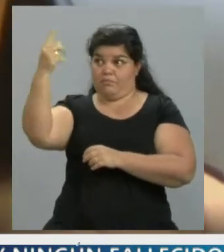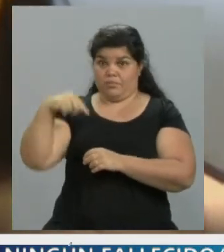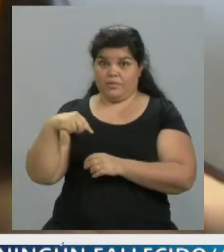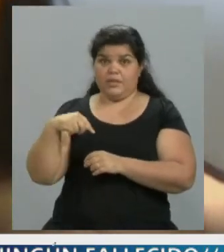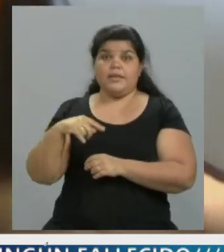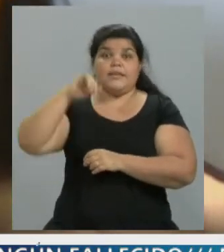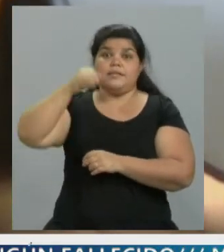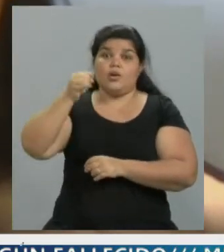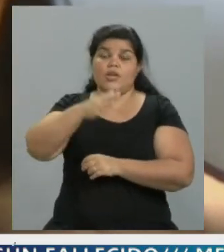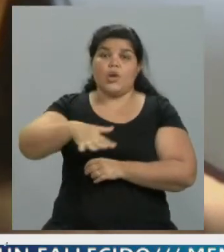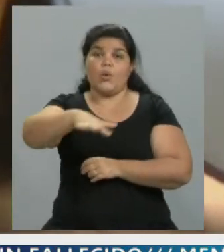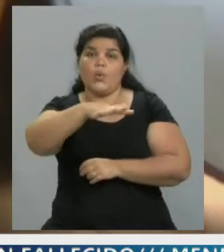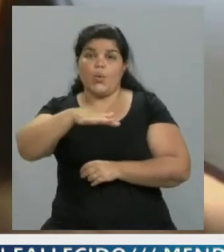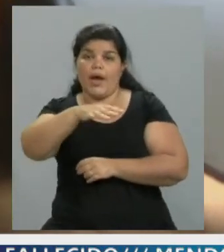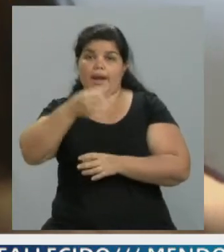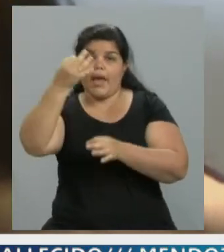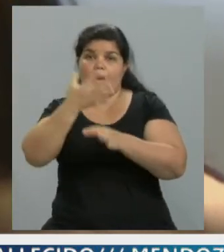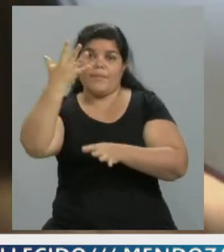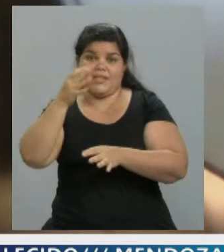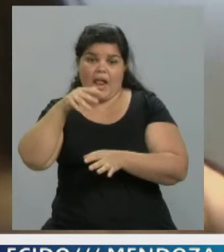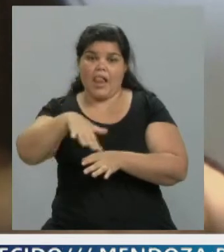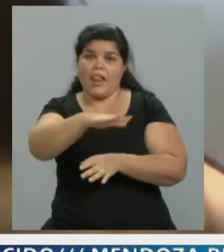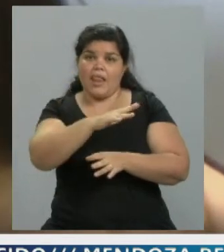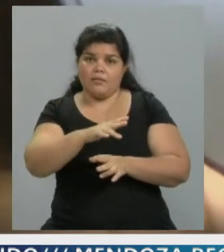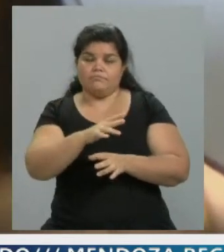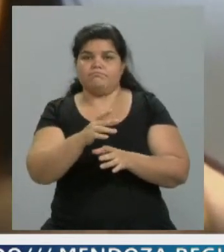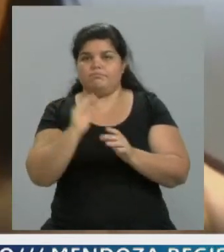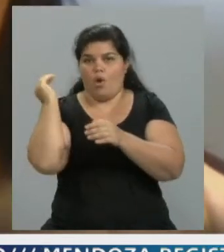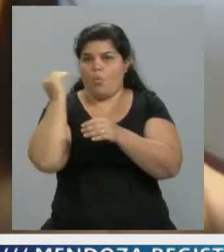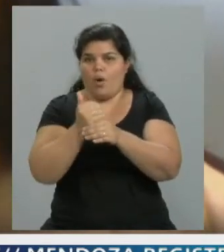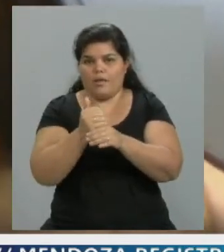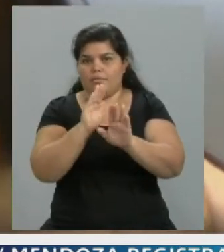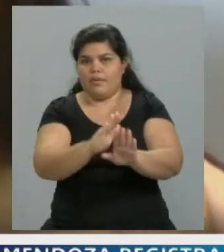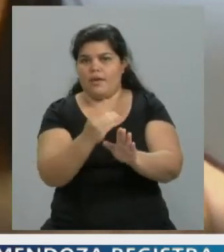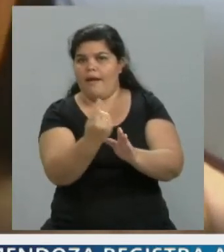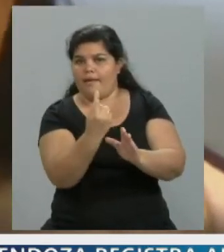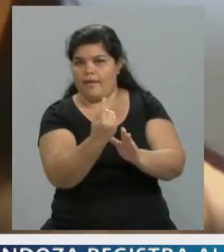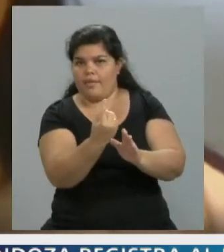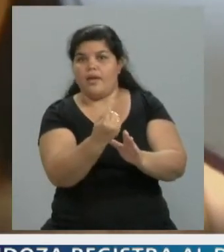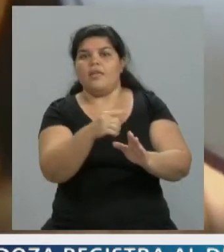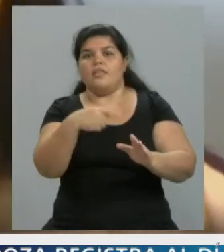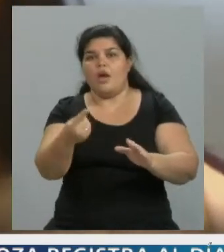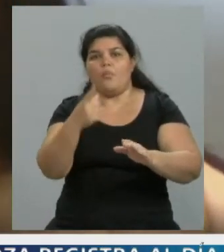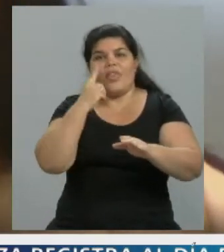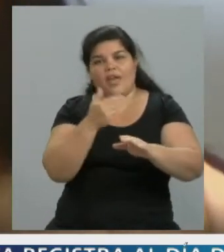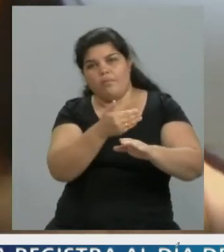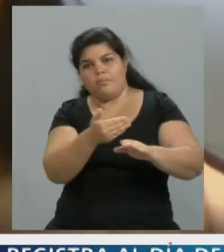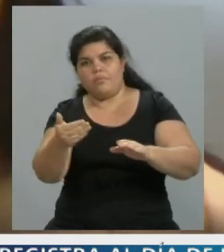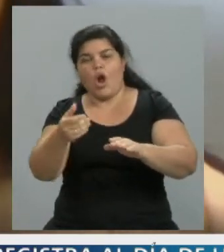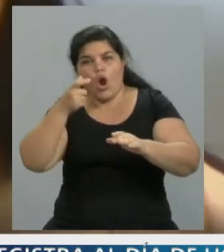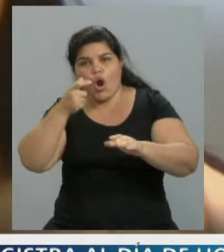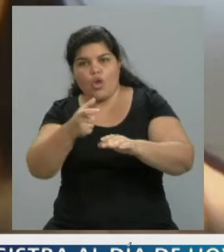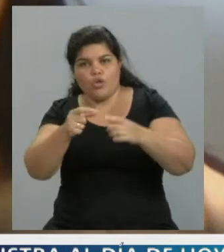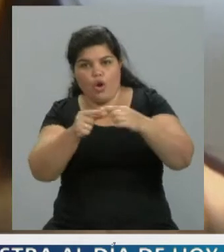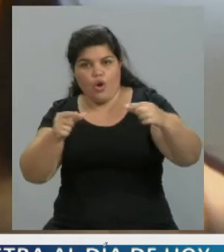residencia sanitaria a cumplir una cuarentena, después de algunos días se tiene que hacer la PCR y de esa forma se